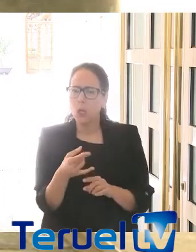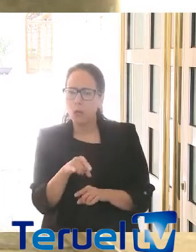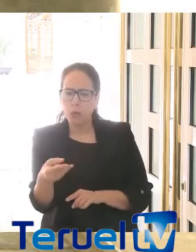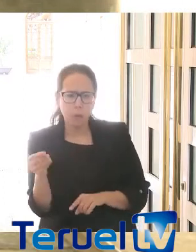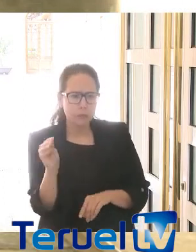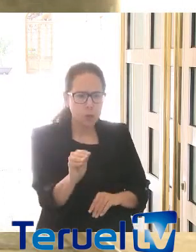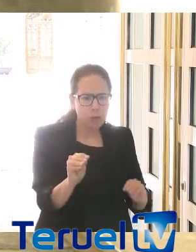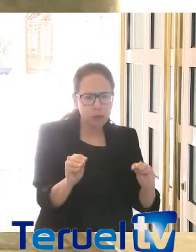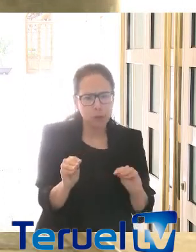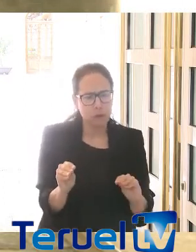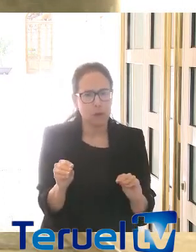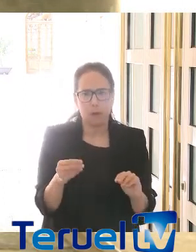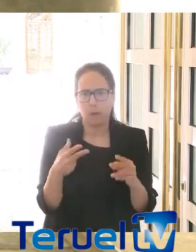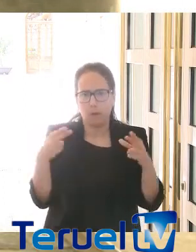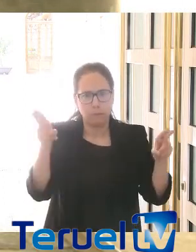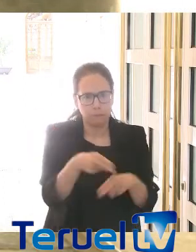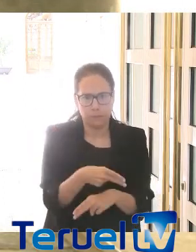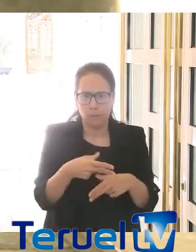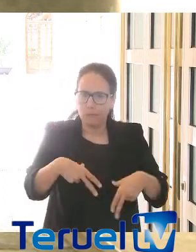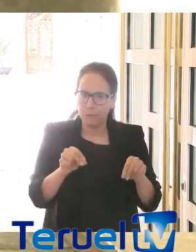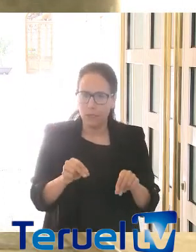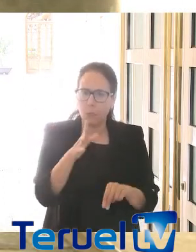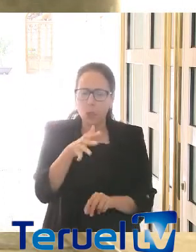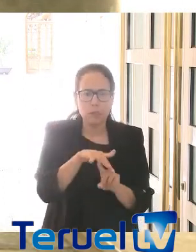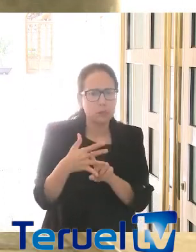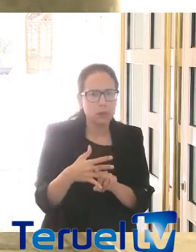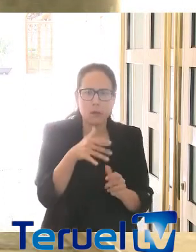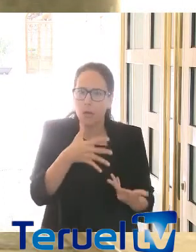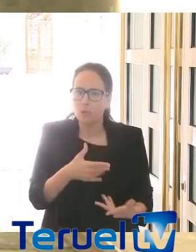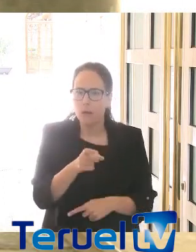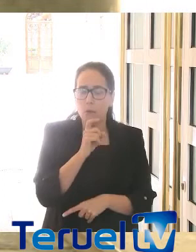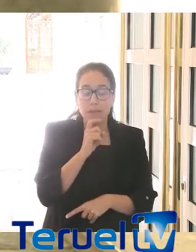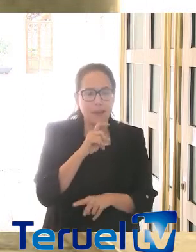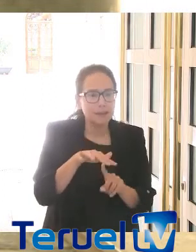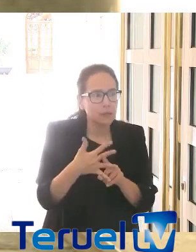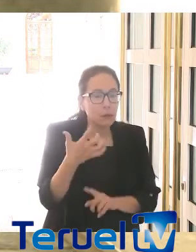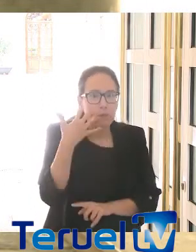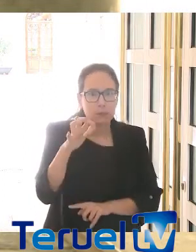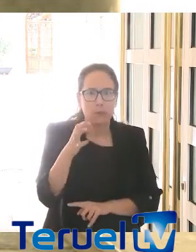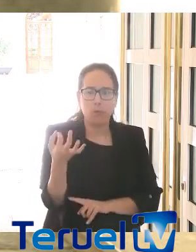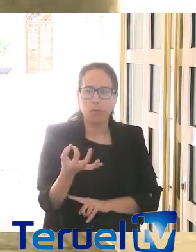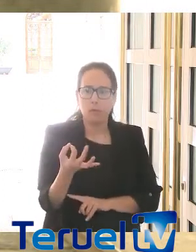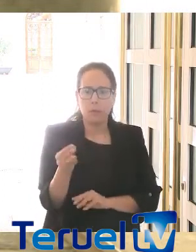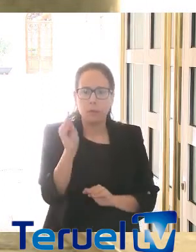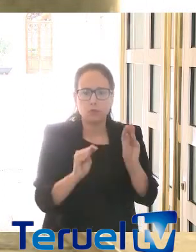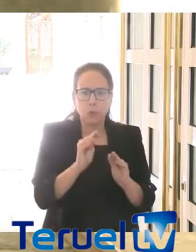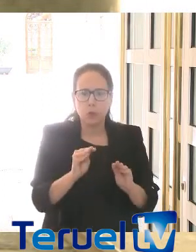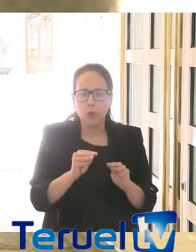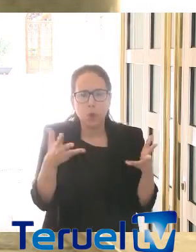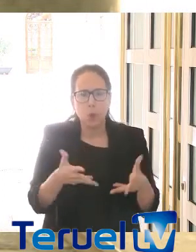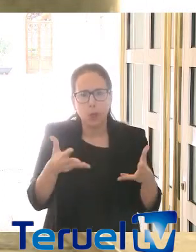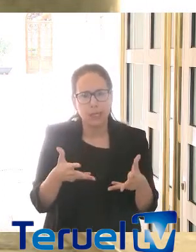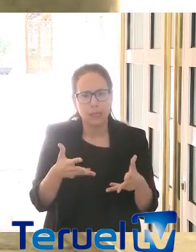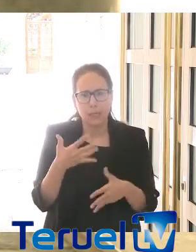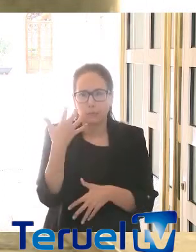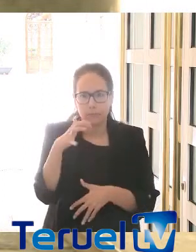Estamos en una situación complicada, en una situación extraordinaria que necesita medidas urgentes y extraordinarias también.